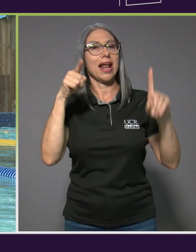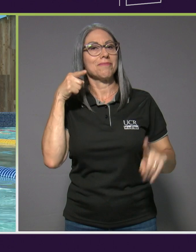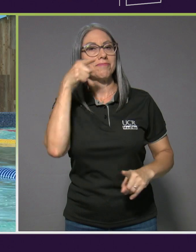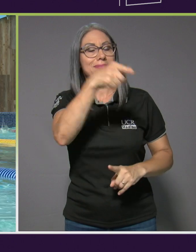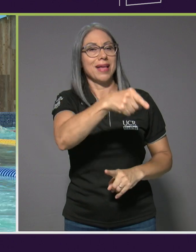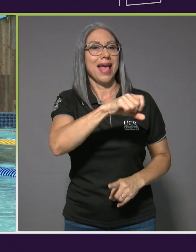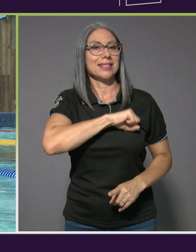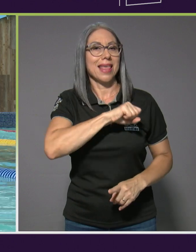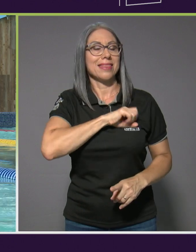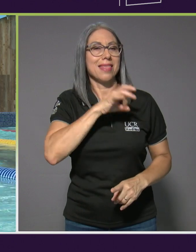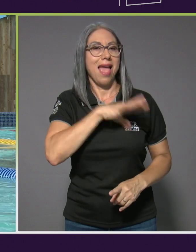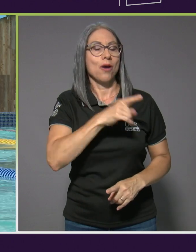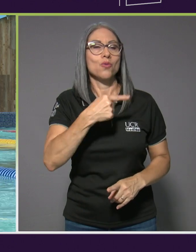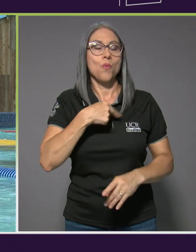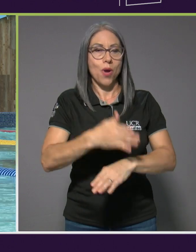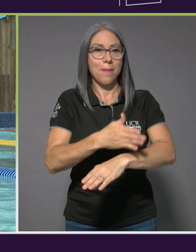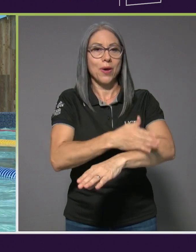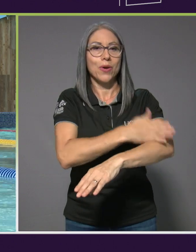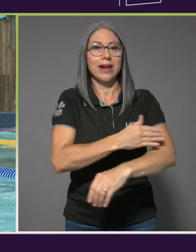mejorar.